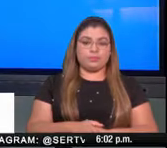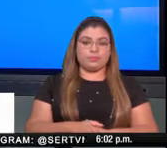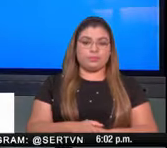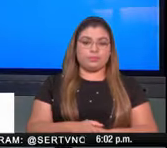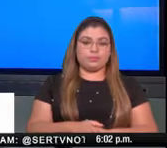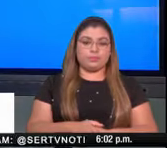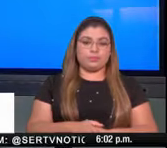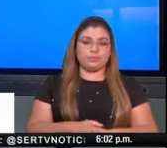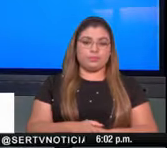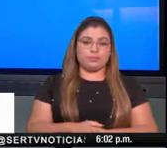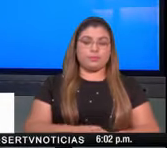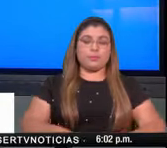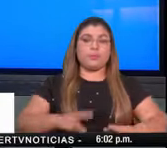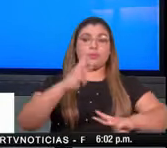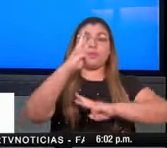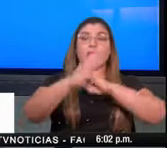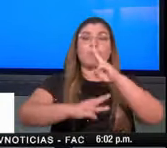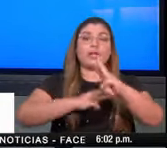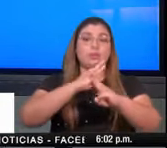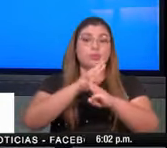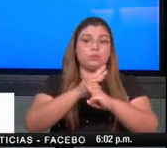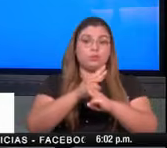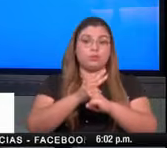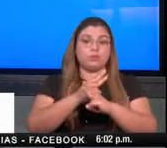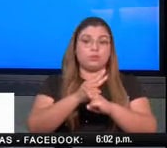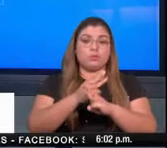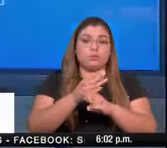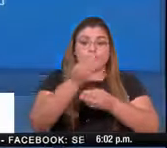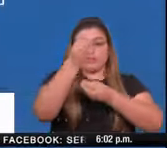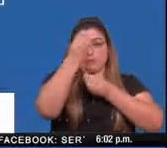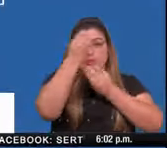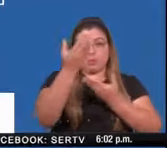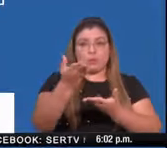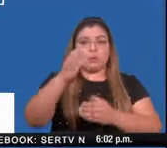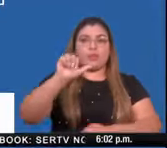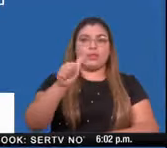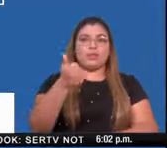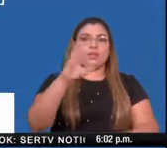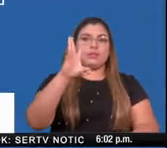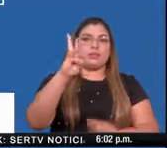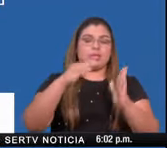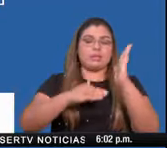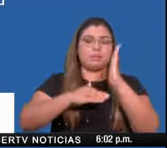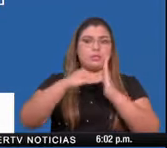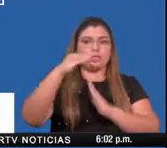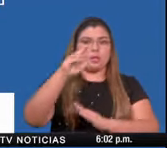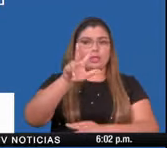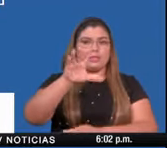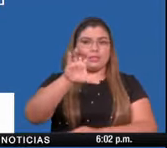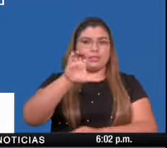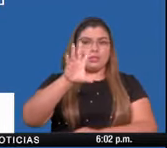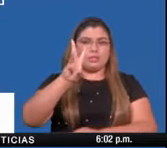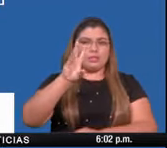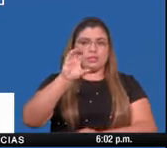A nivel global, se reportan 16.360